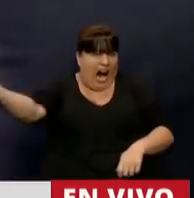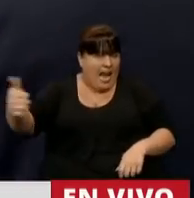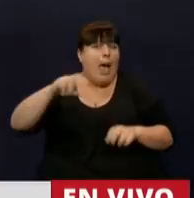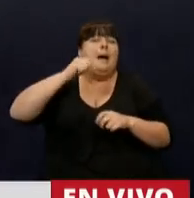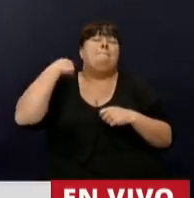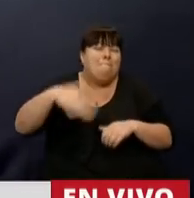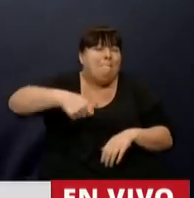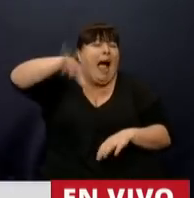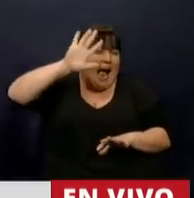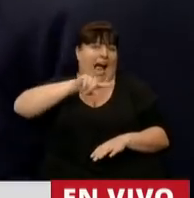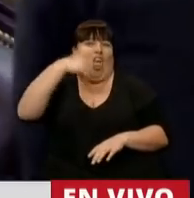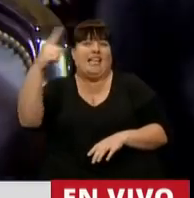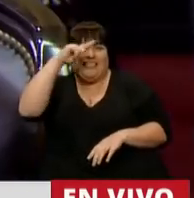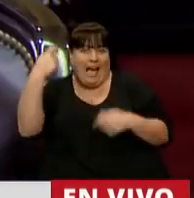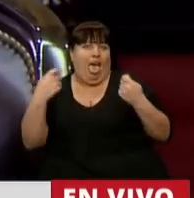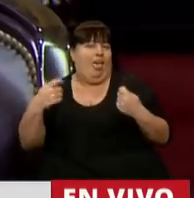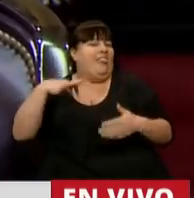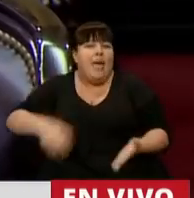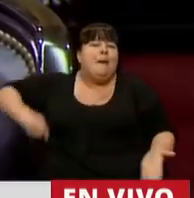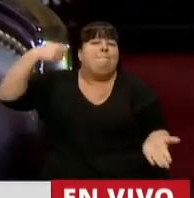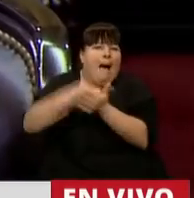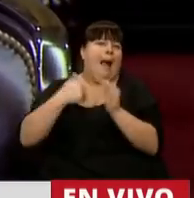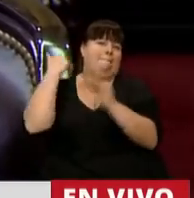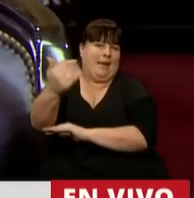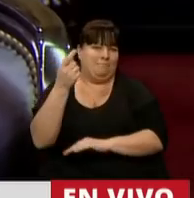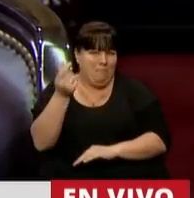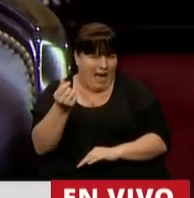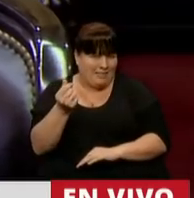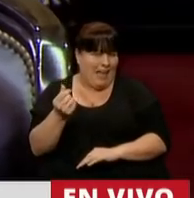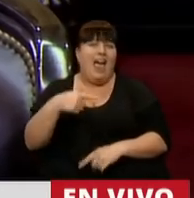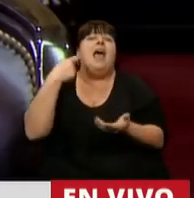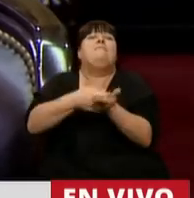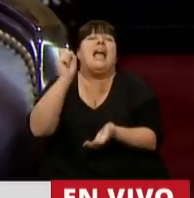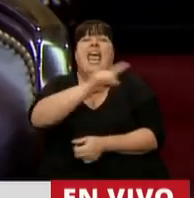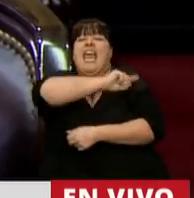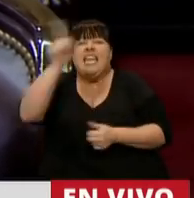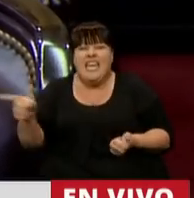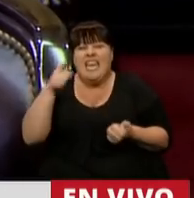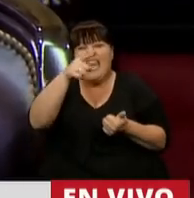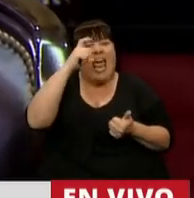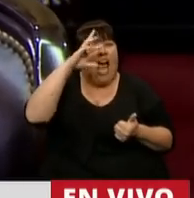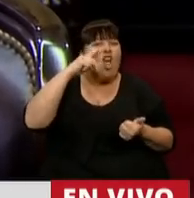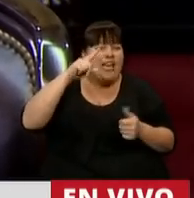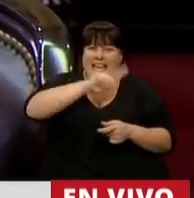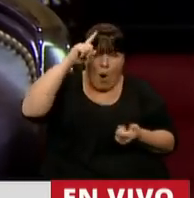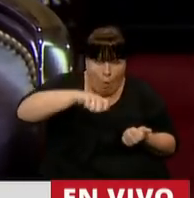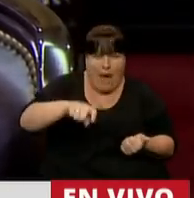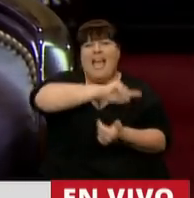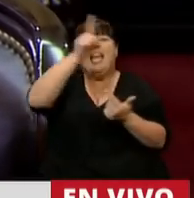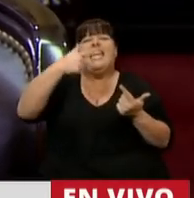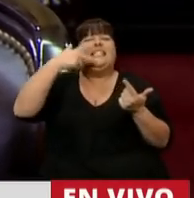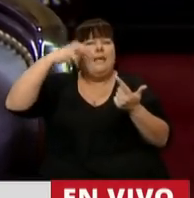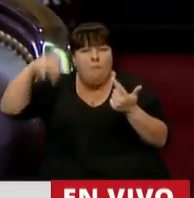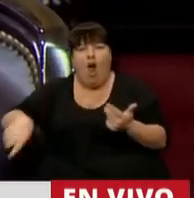ser mucho más importantes en el Estado y vamos a tener que pagar mucha más plata. Y no la va a pagar ni Gercolini, ni Pepín